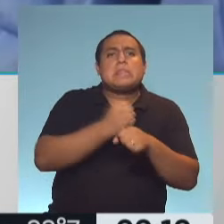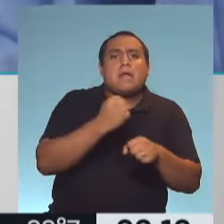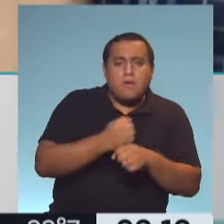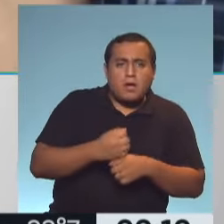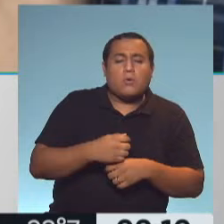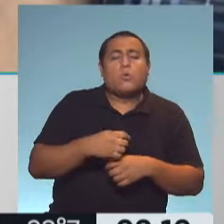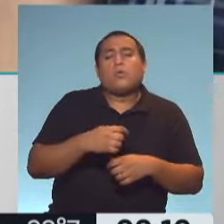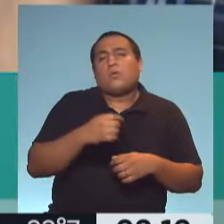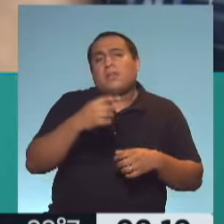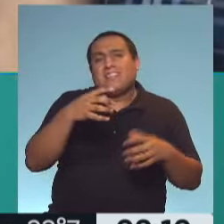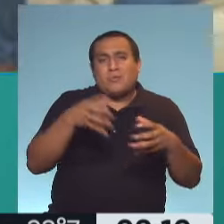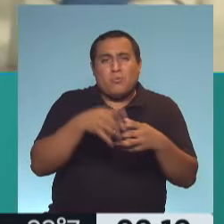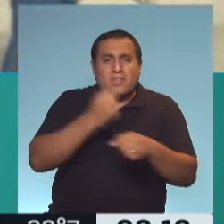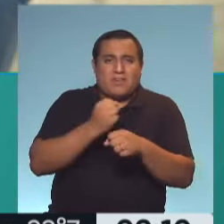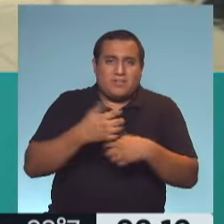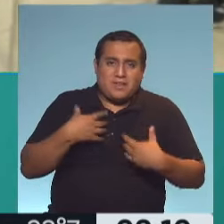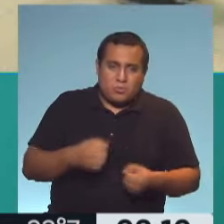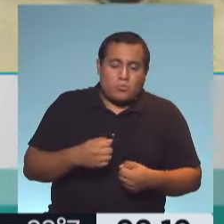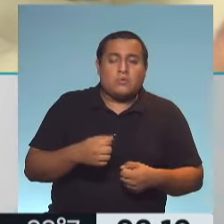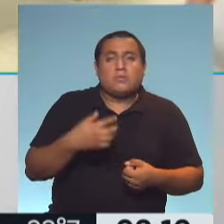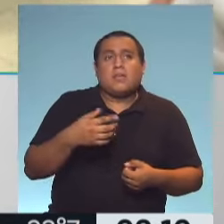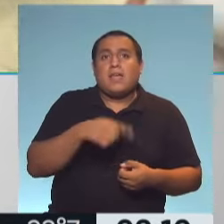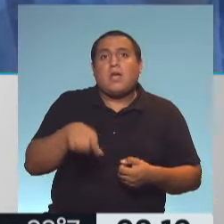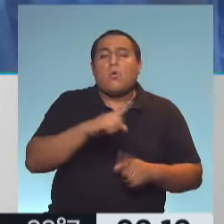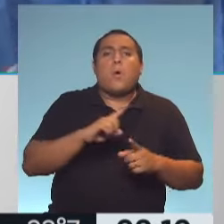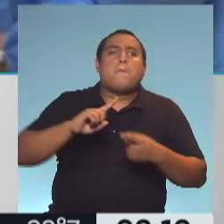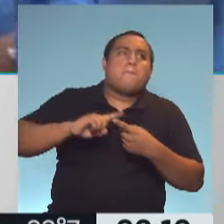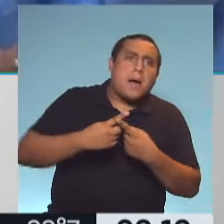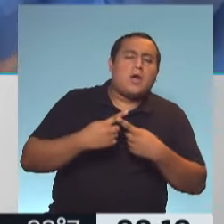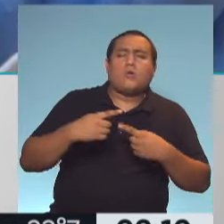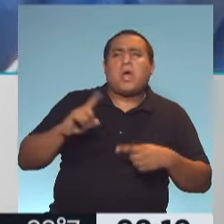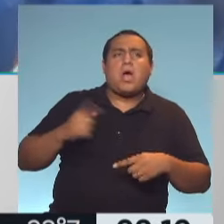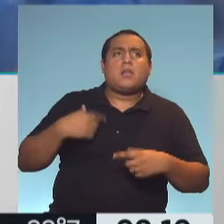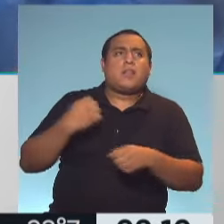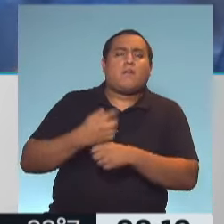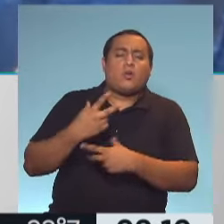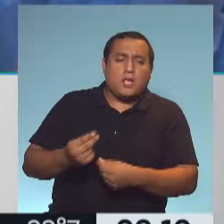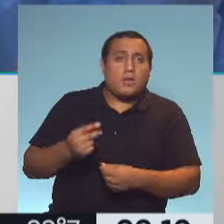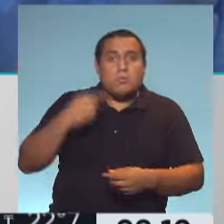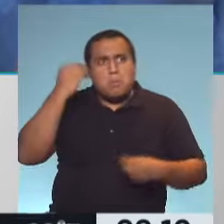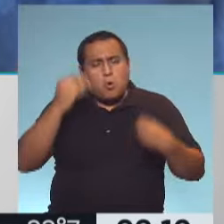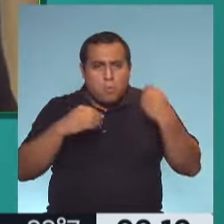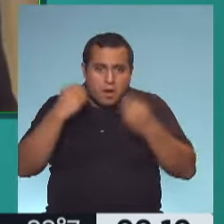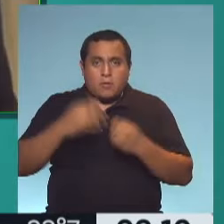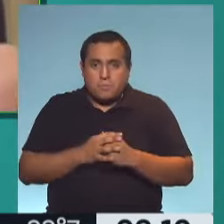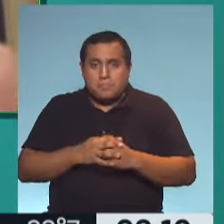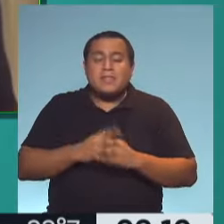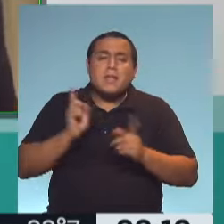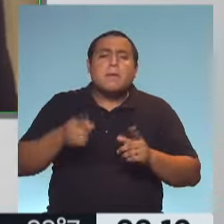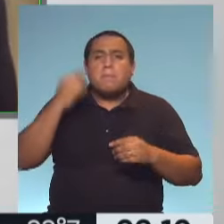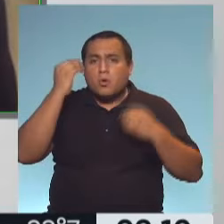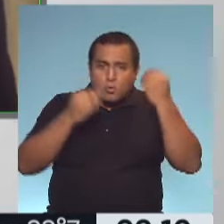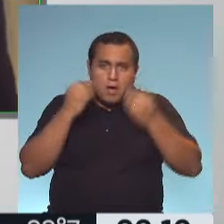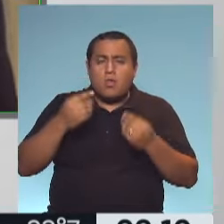con los trabajadores de la salud, incluso con medidas de fuerza y eso nos preocupa bastante. También preocupa, y esto para finalizar, bueno,